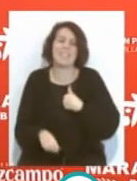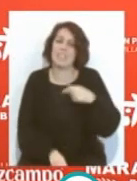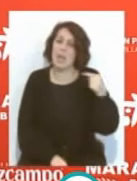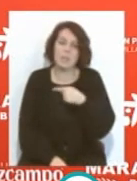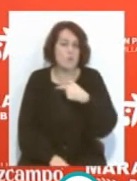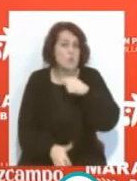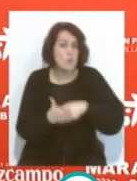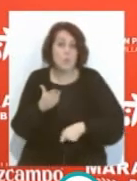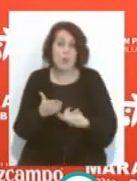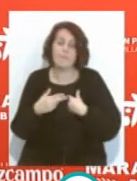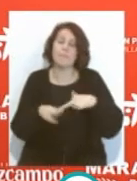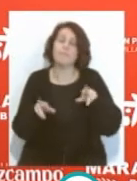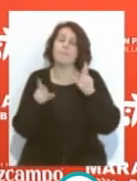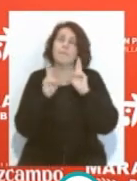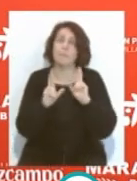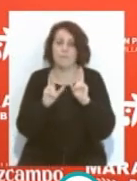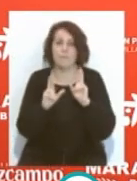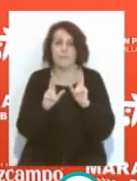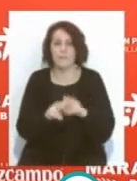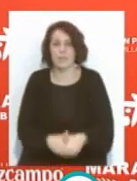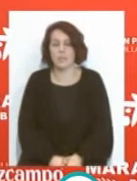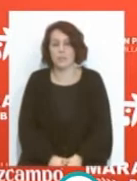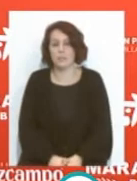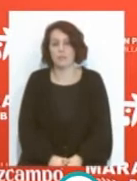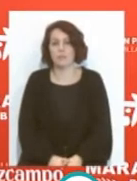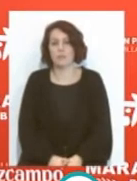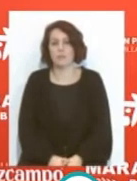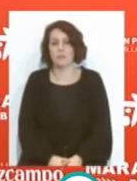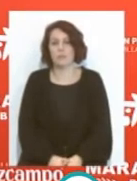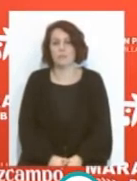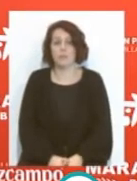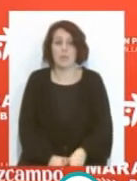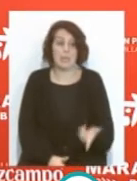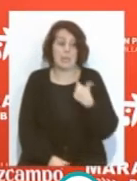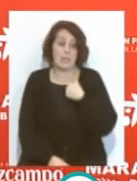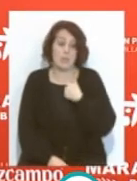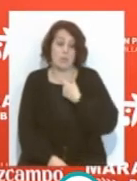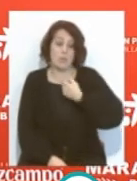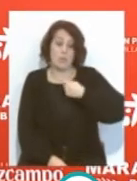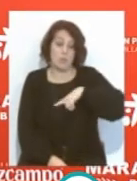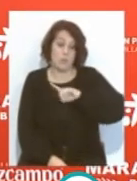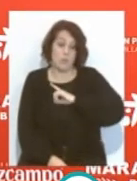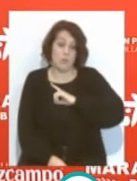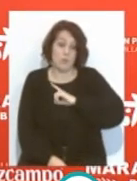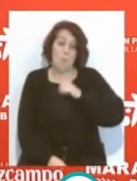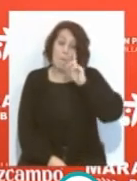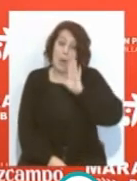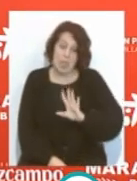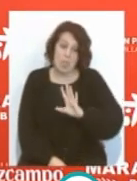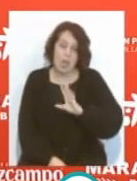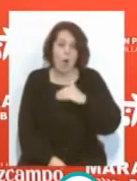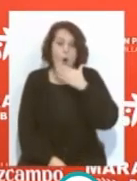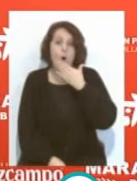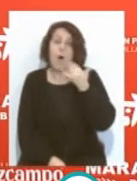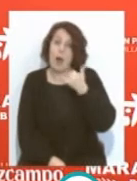dura y esperemos esperemos que no sea que no se confirme lo que se puede lo que parece que puede ser